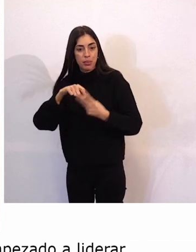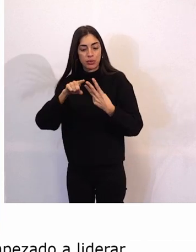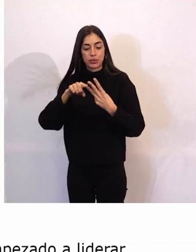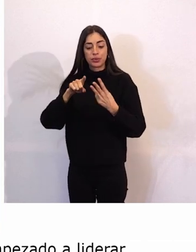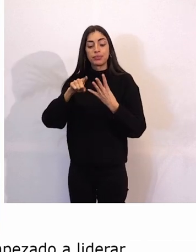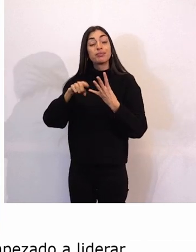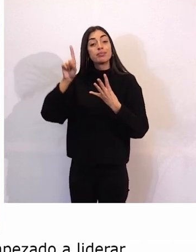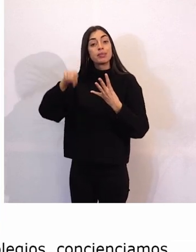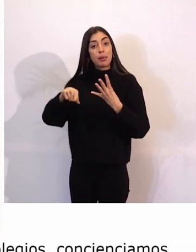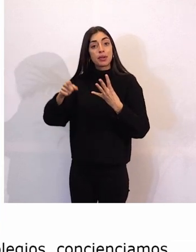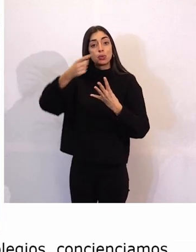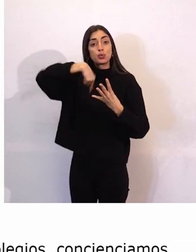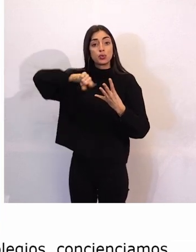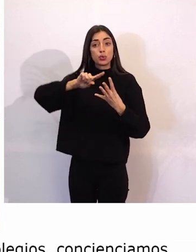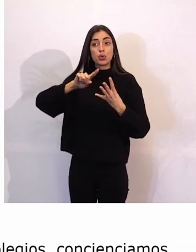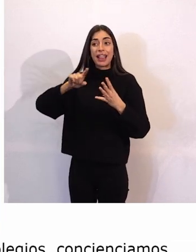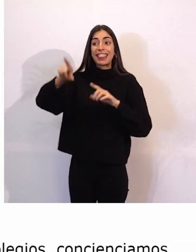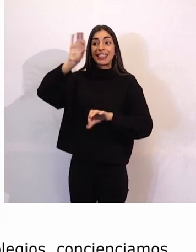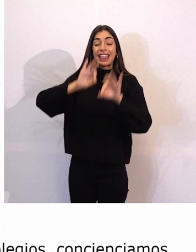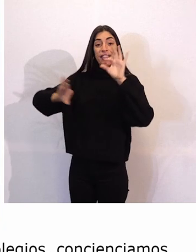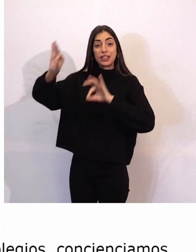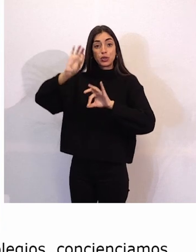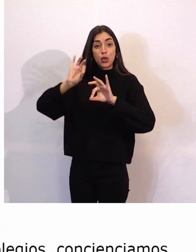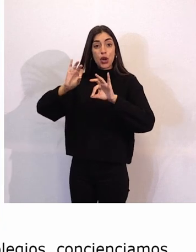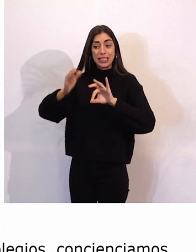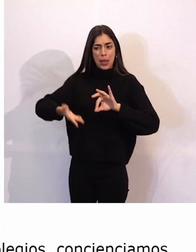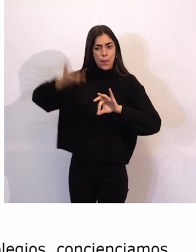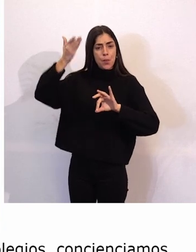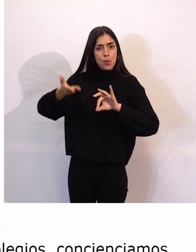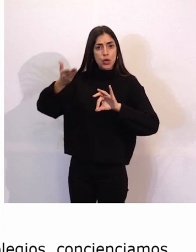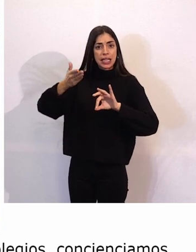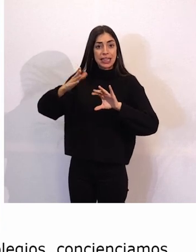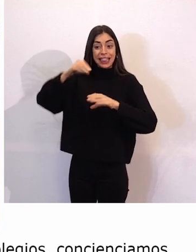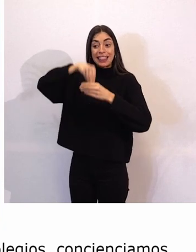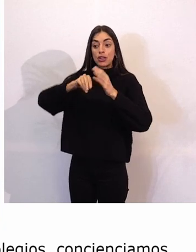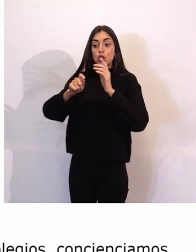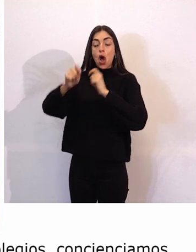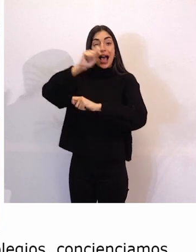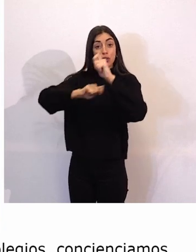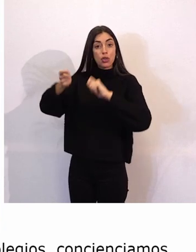participamos en las decisiones importantes de nuestra asociación.